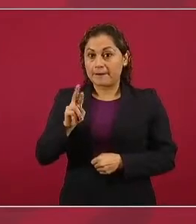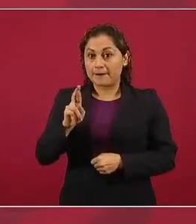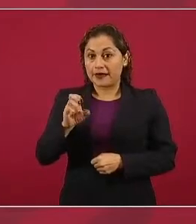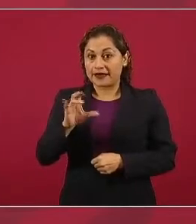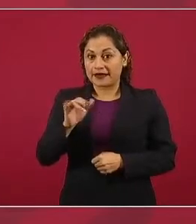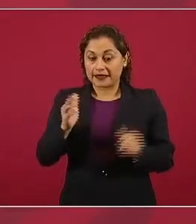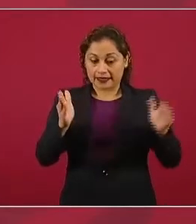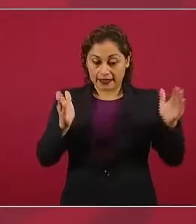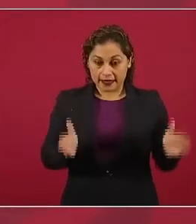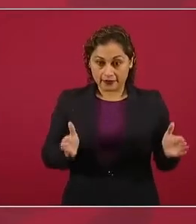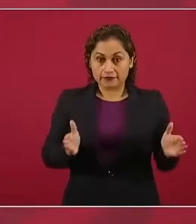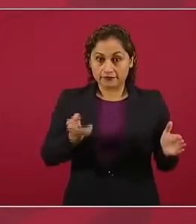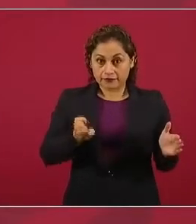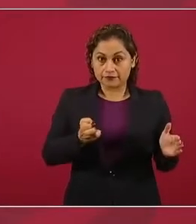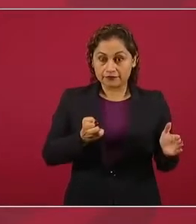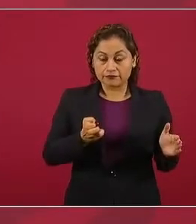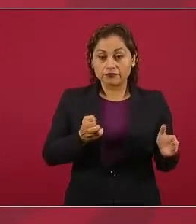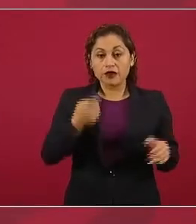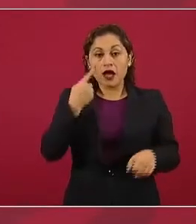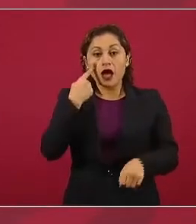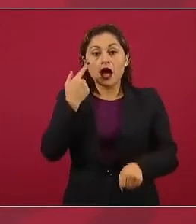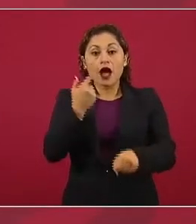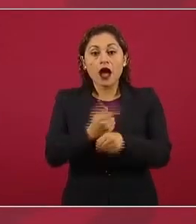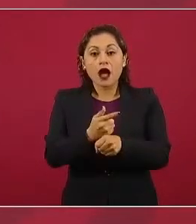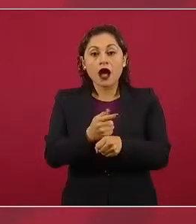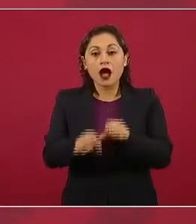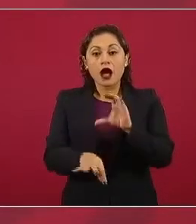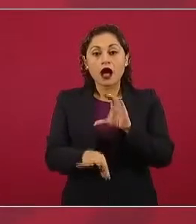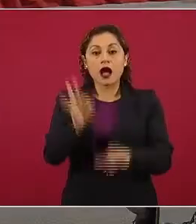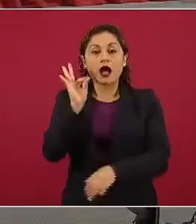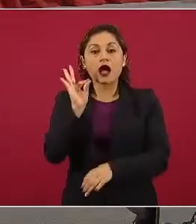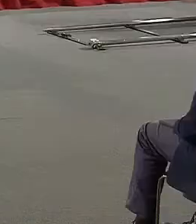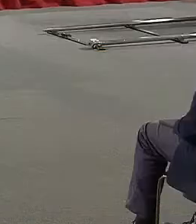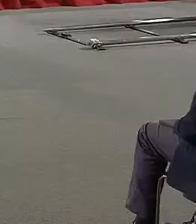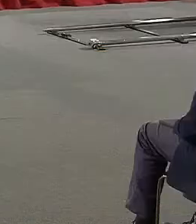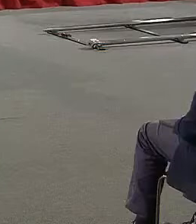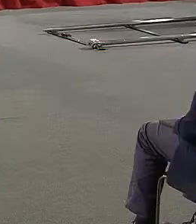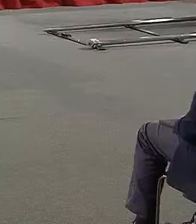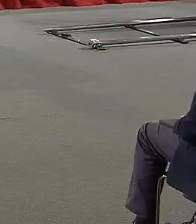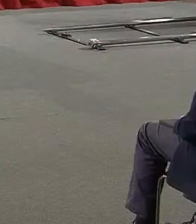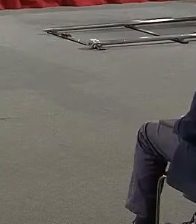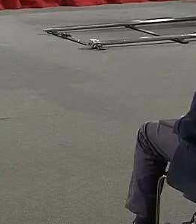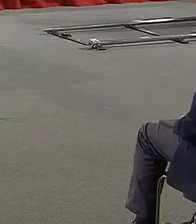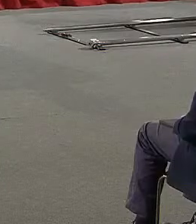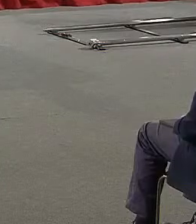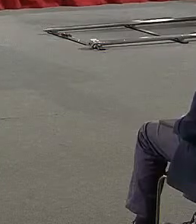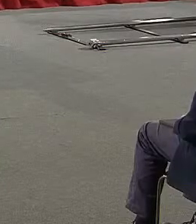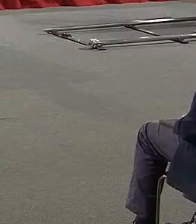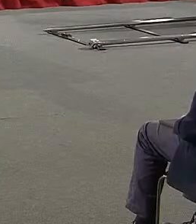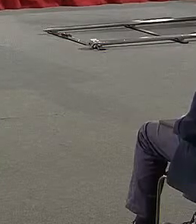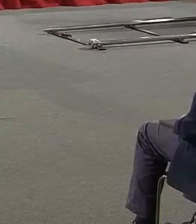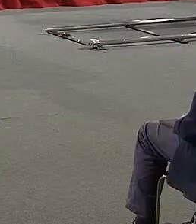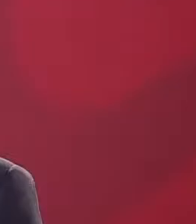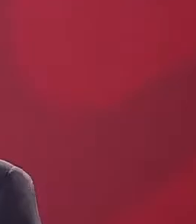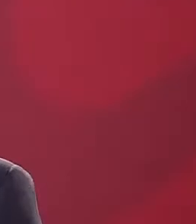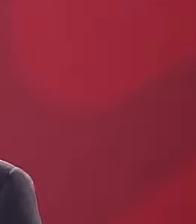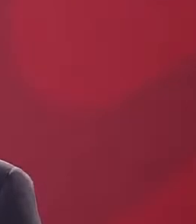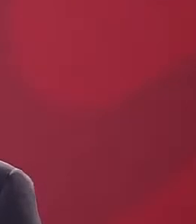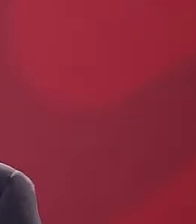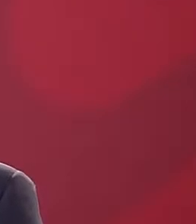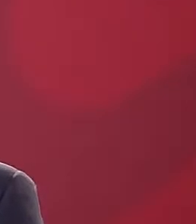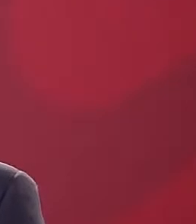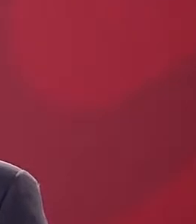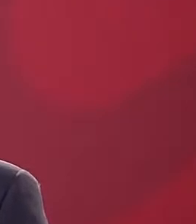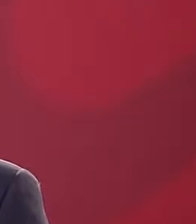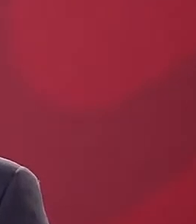determina, en primer lugar, lo más importante, la seguridad de los productos, es decir, que los